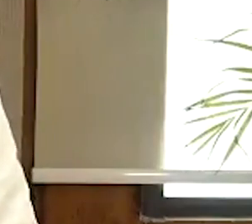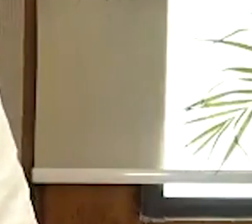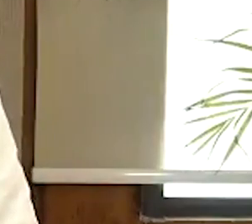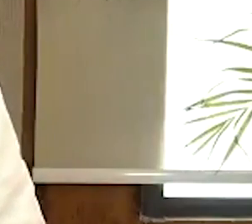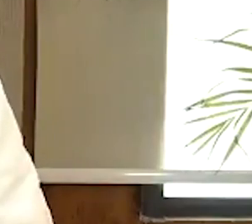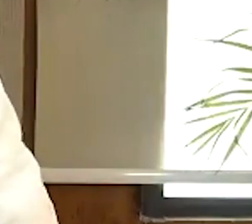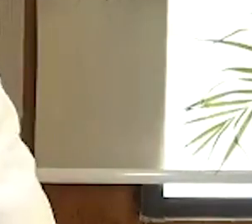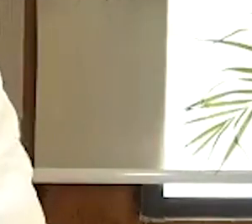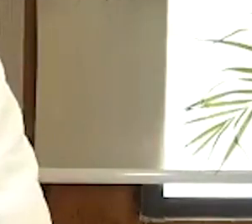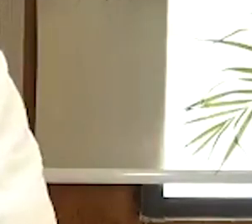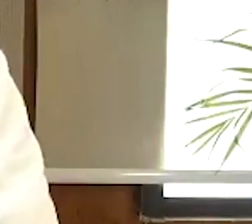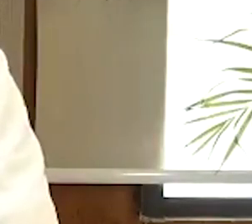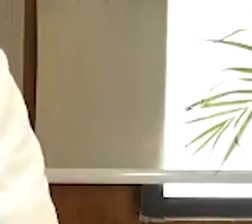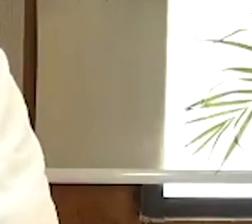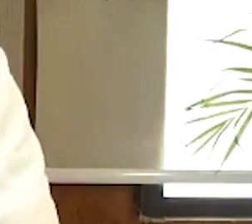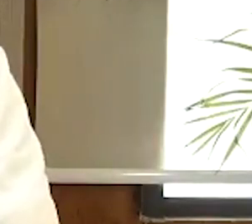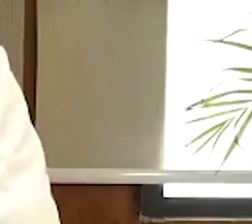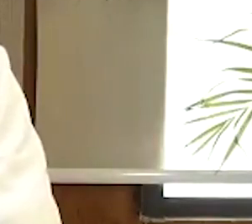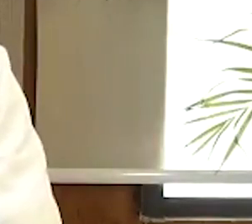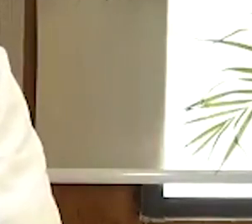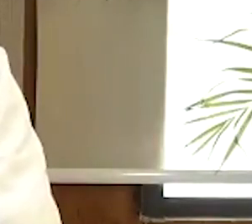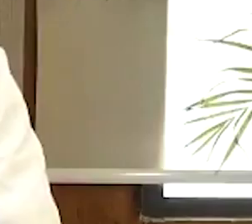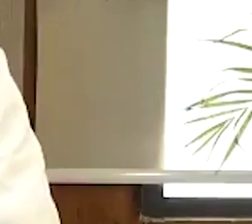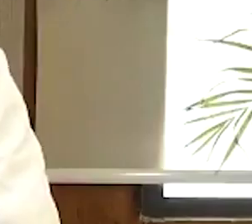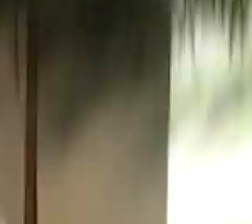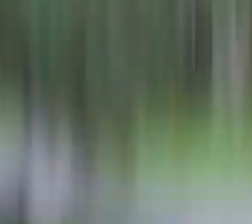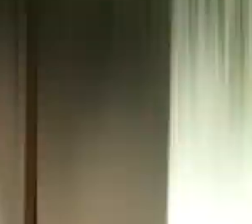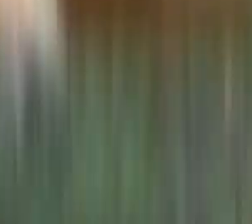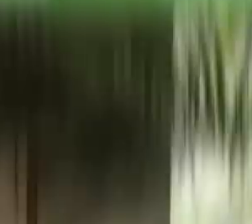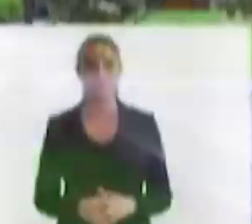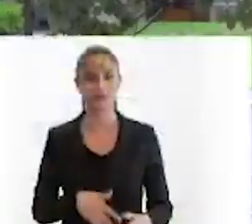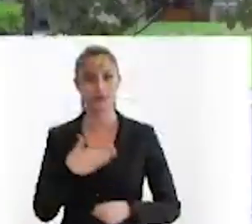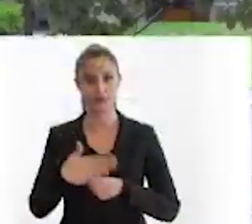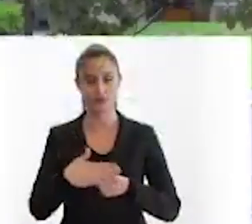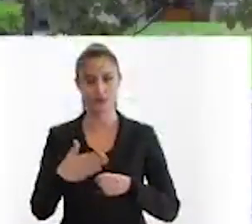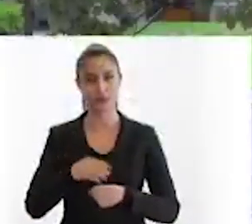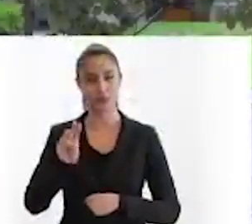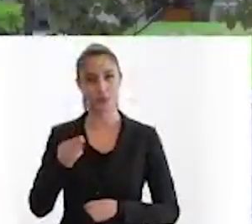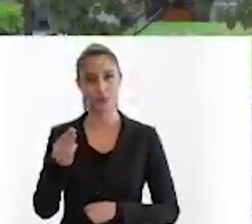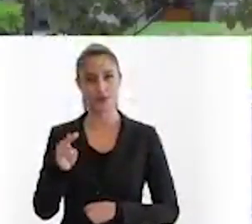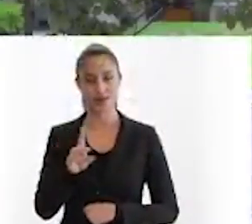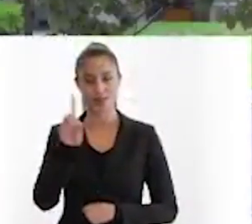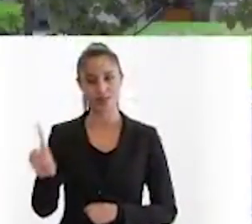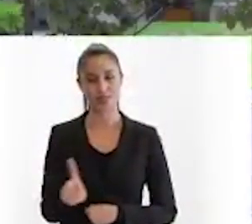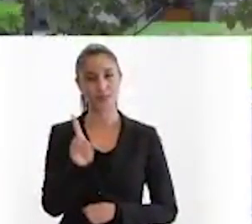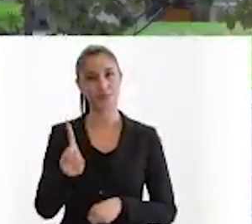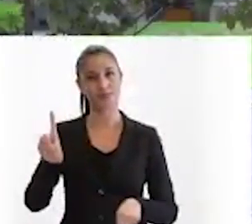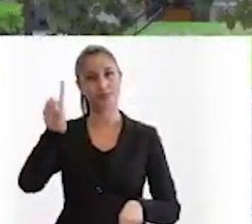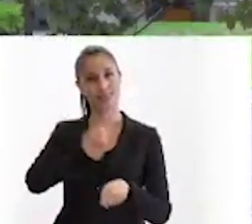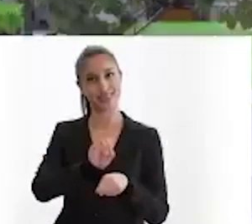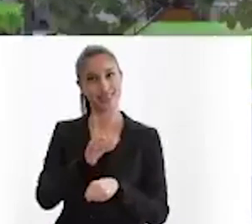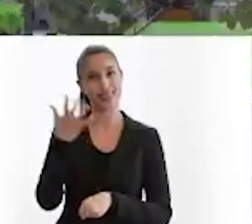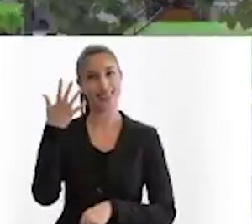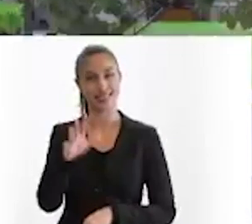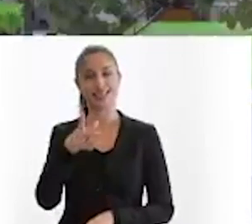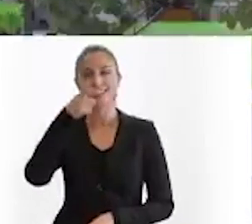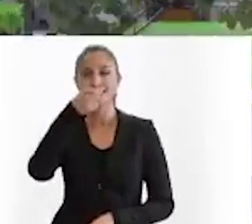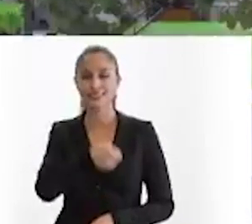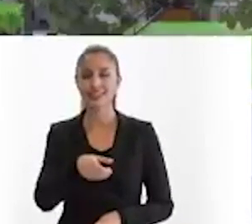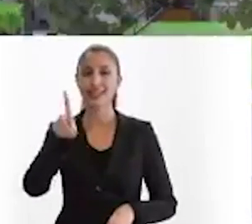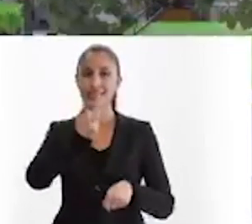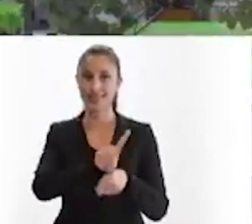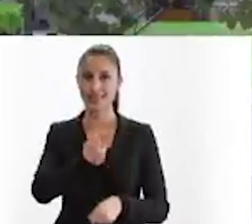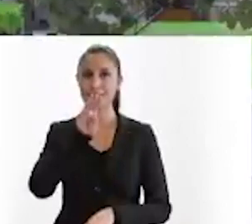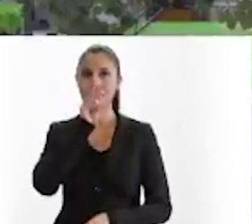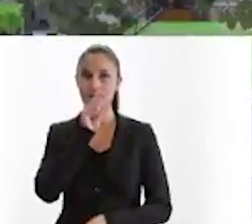procure mantener la sana distancia y evite visitar a familiares. El próximo domingo es 10 de mayo y todos vamos a querer